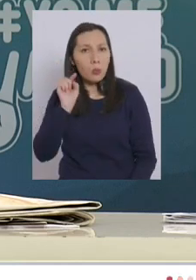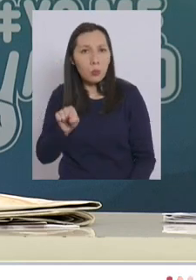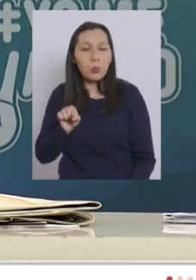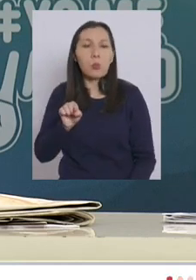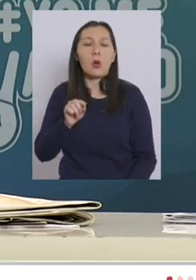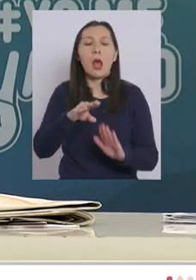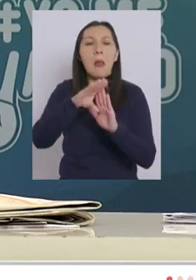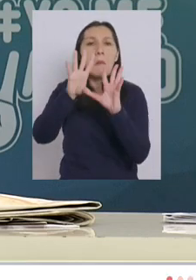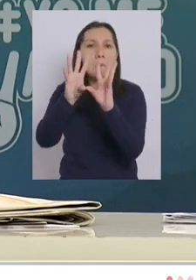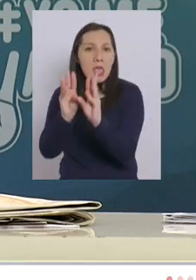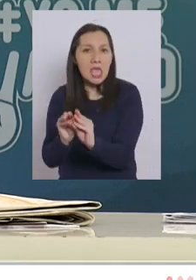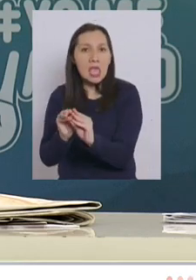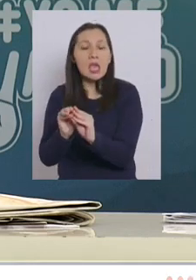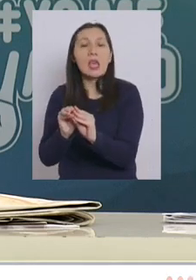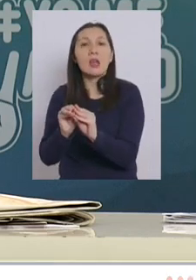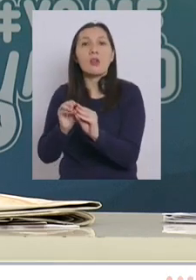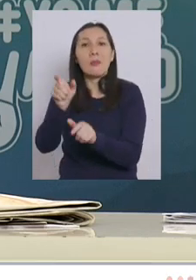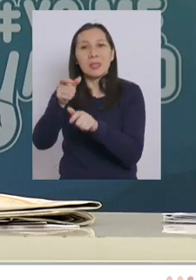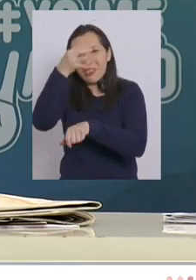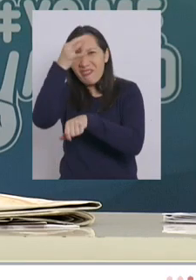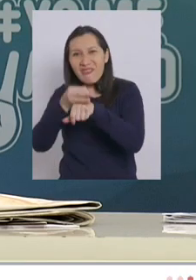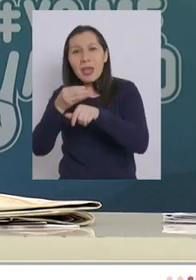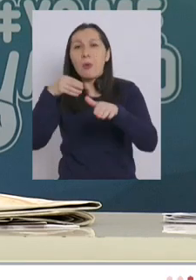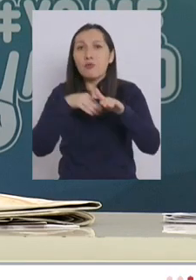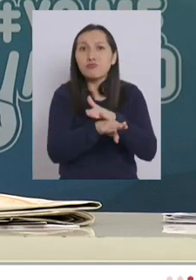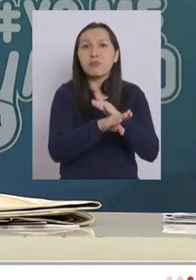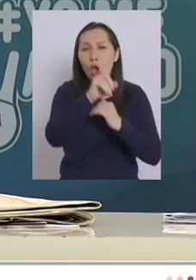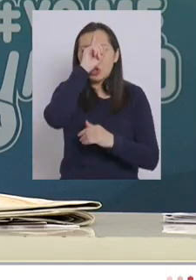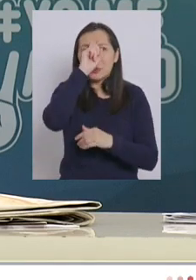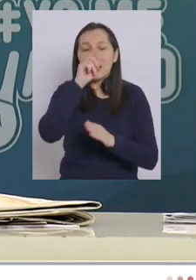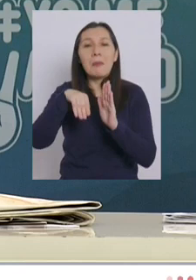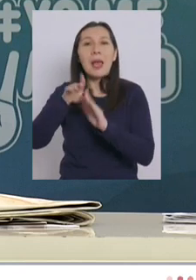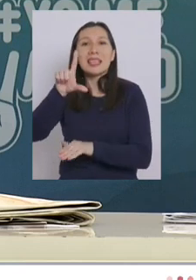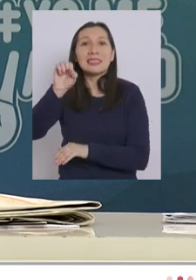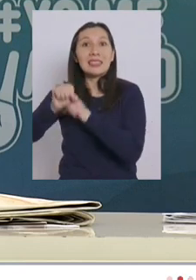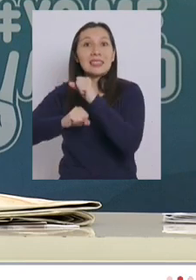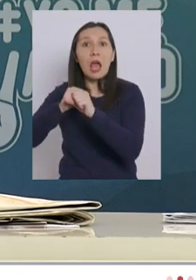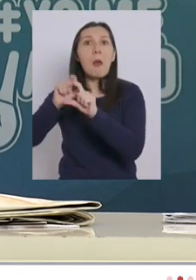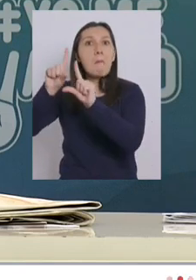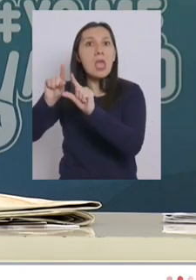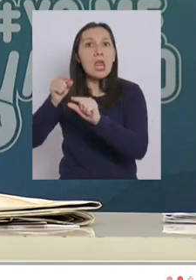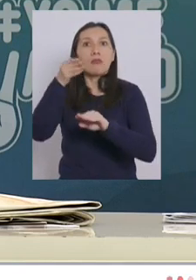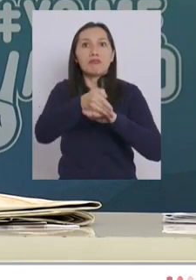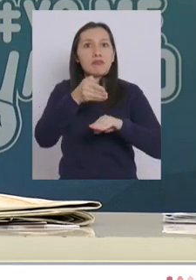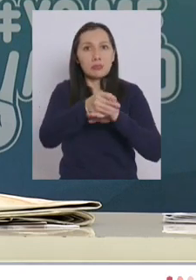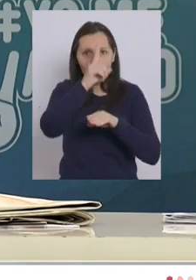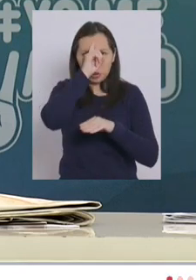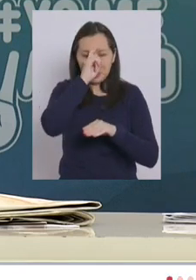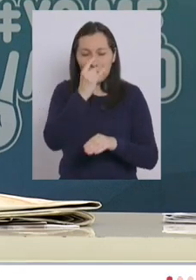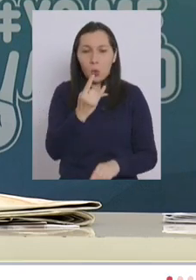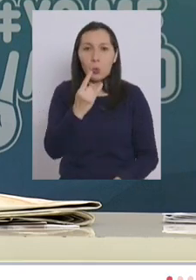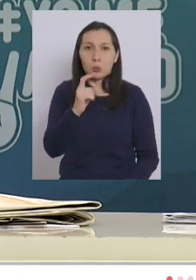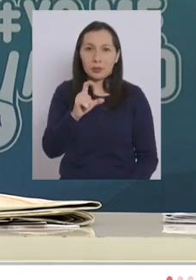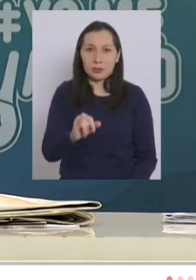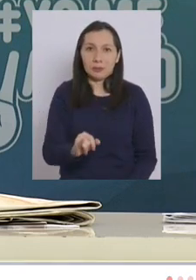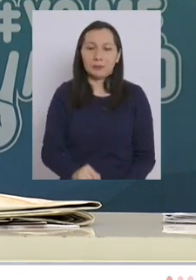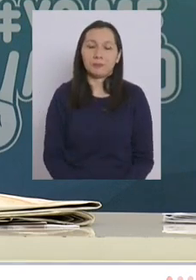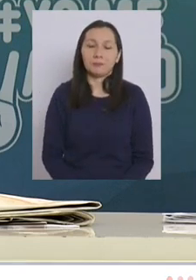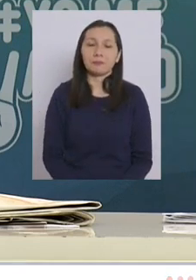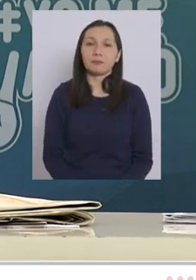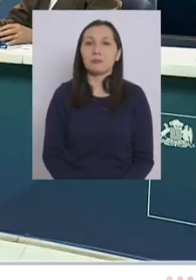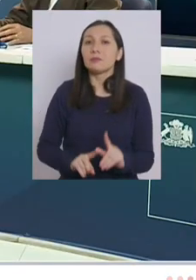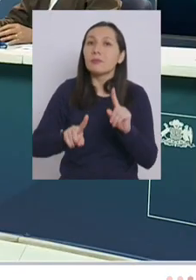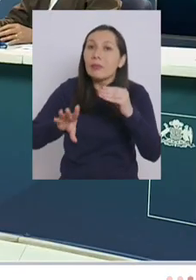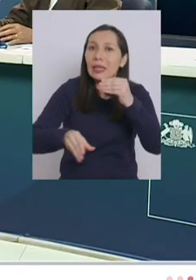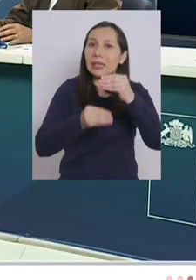de la entrada de pacientes mayores de 70 años a las unidades de tratamiento intensivo quería